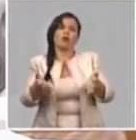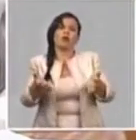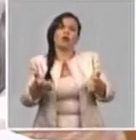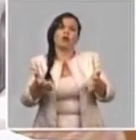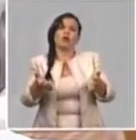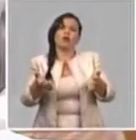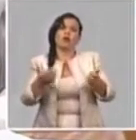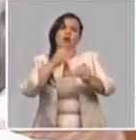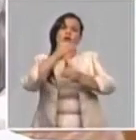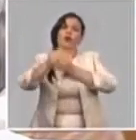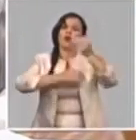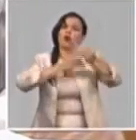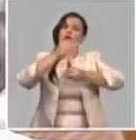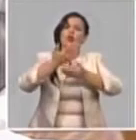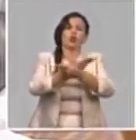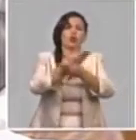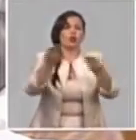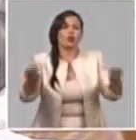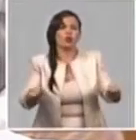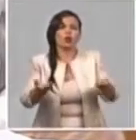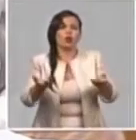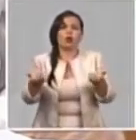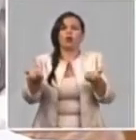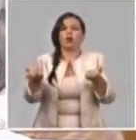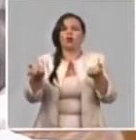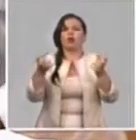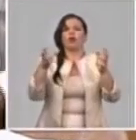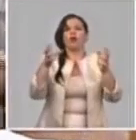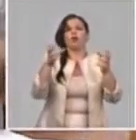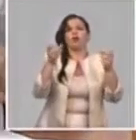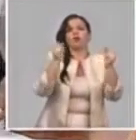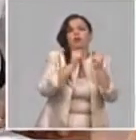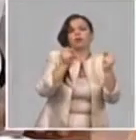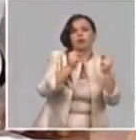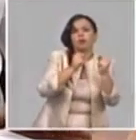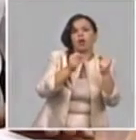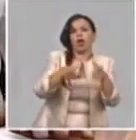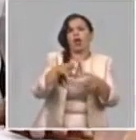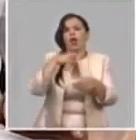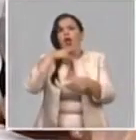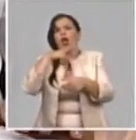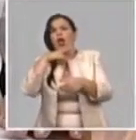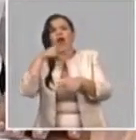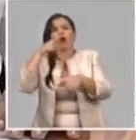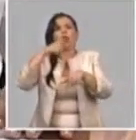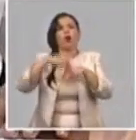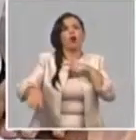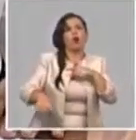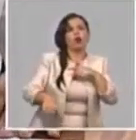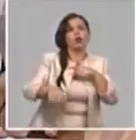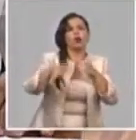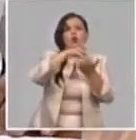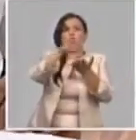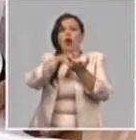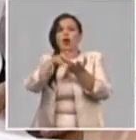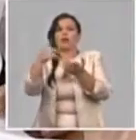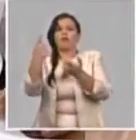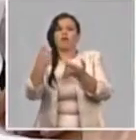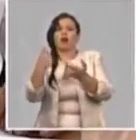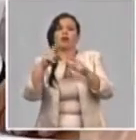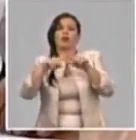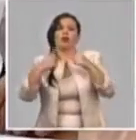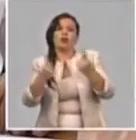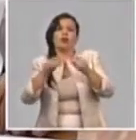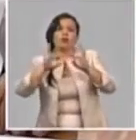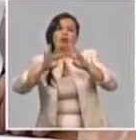pérdidas del proceso de distribución, la congelación, la humedad, etcétera, etcétera, pero también en otros lugares porque ha habido violaciones de los procedimientos y algunos hechos directivos que